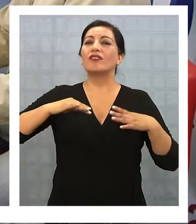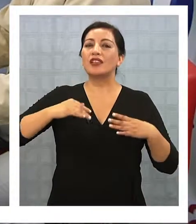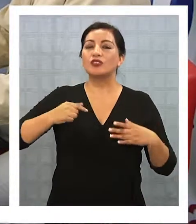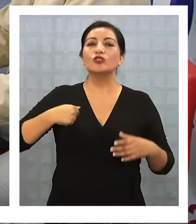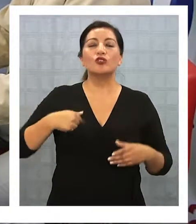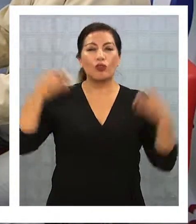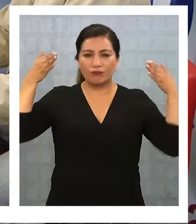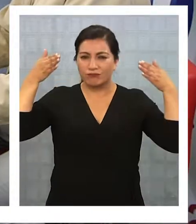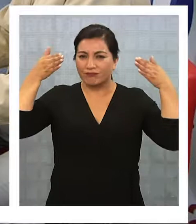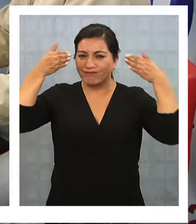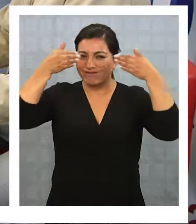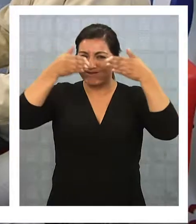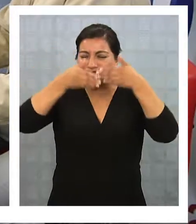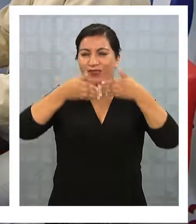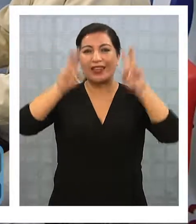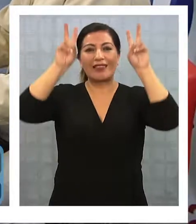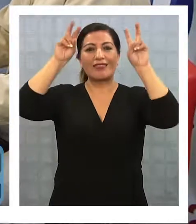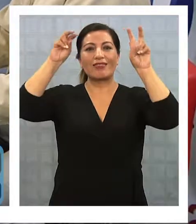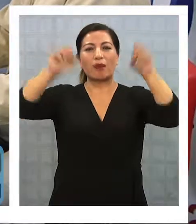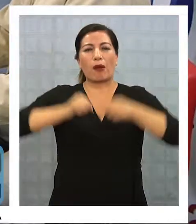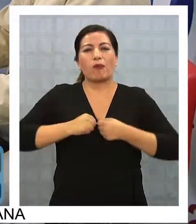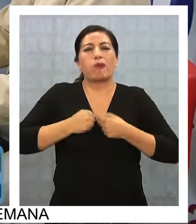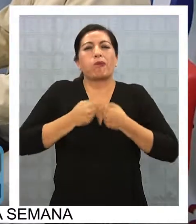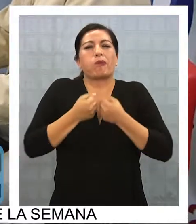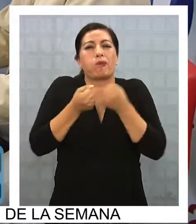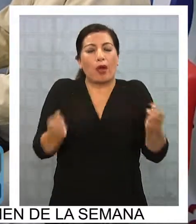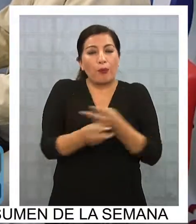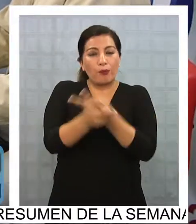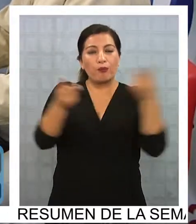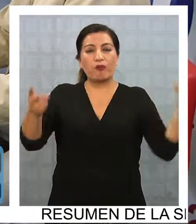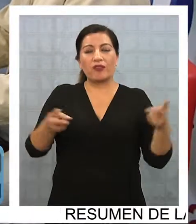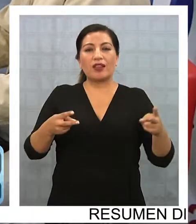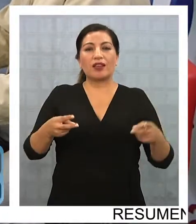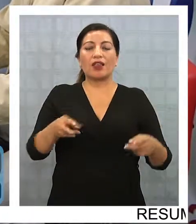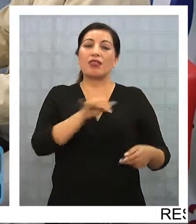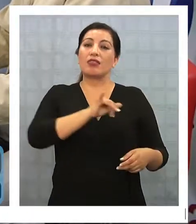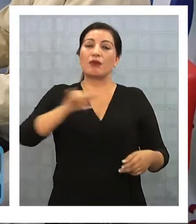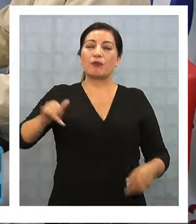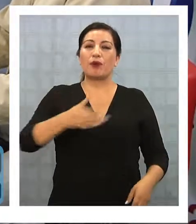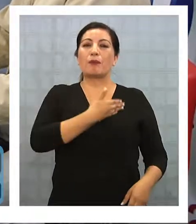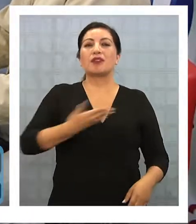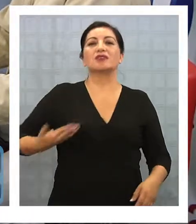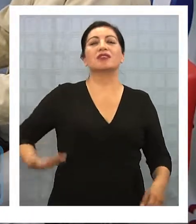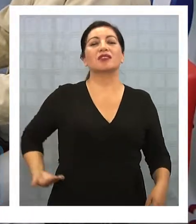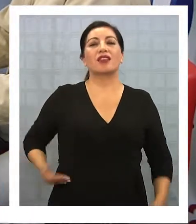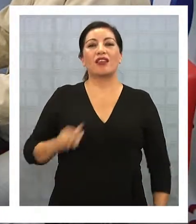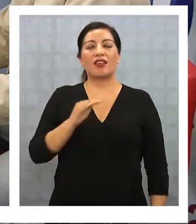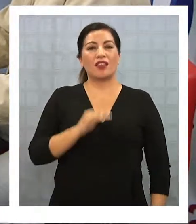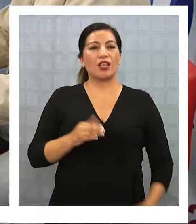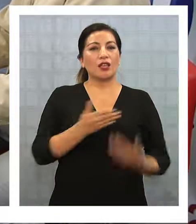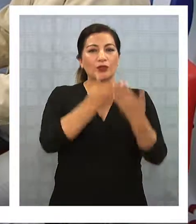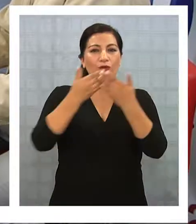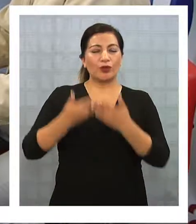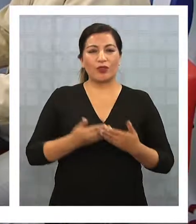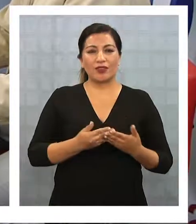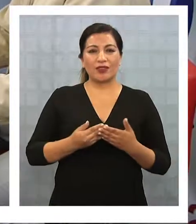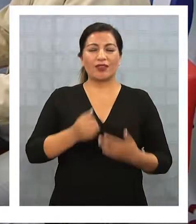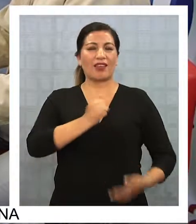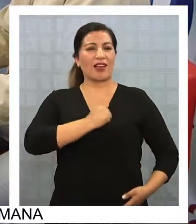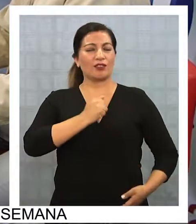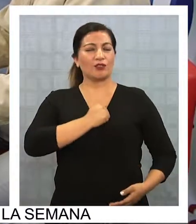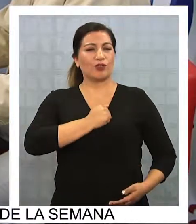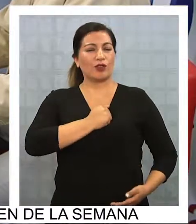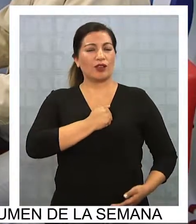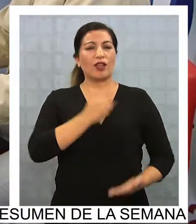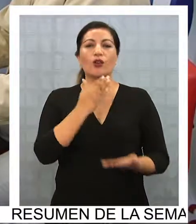canalizaba mi vocación pública, esa misma vocación que me llevó a ser presidente de la Federación de Estudiantes de Católica o a ser dirigente del